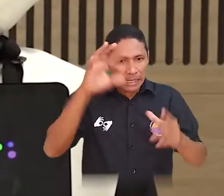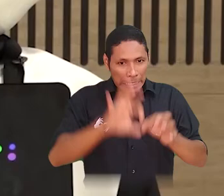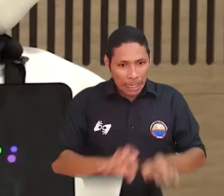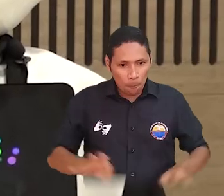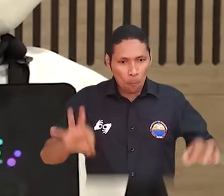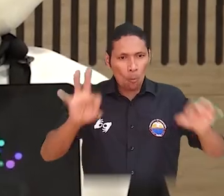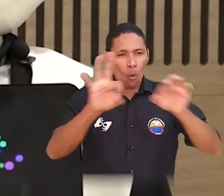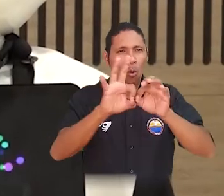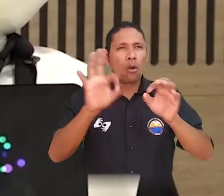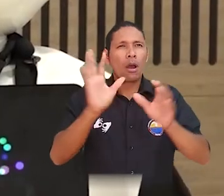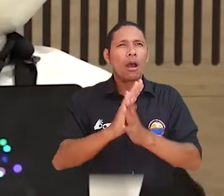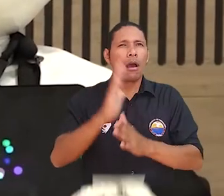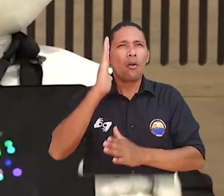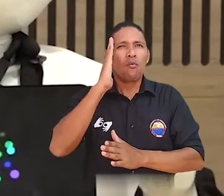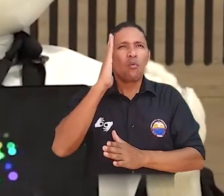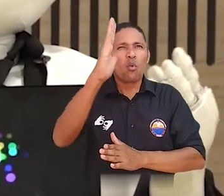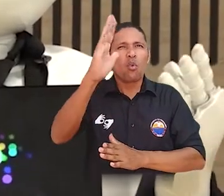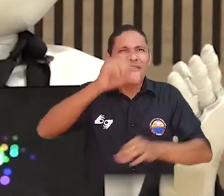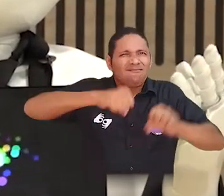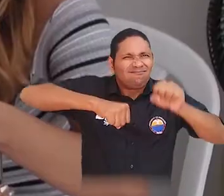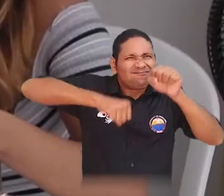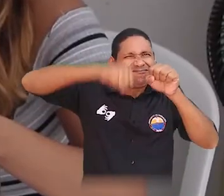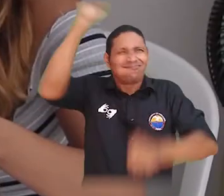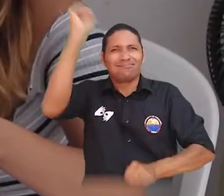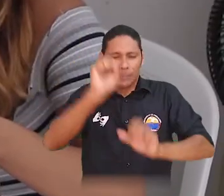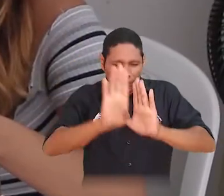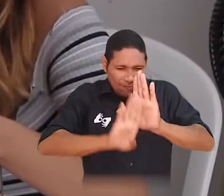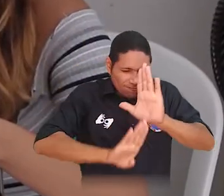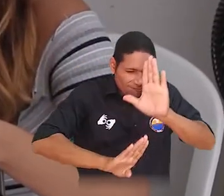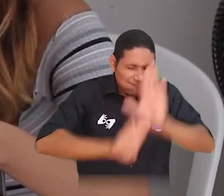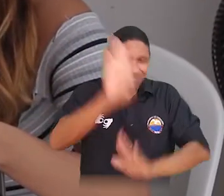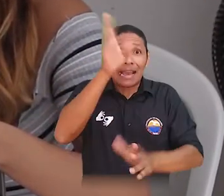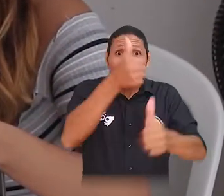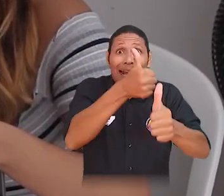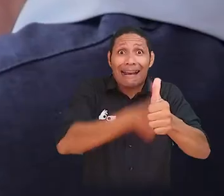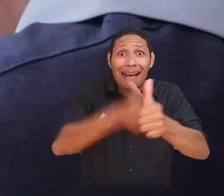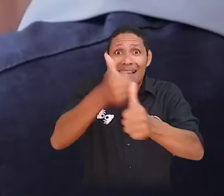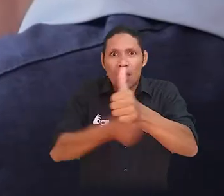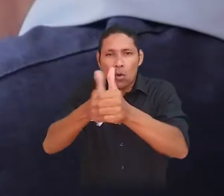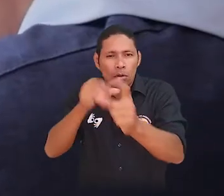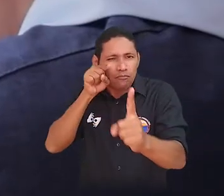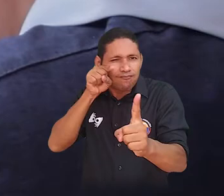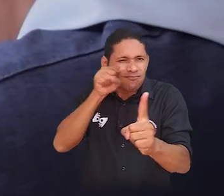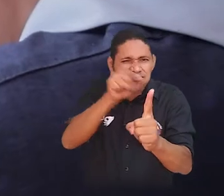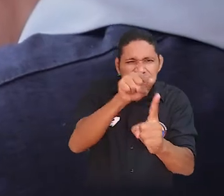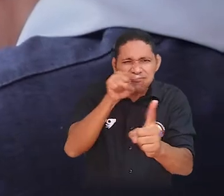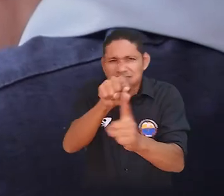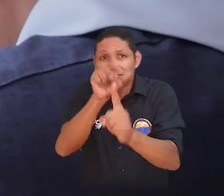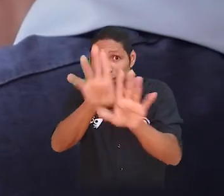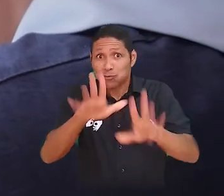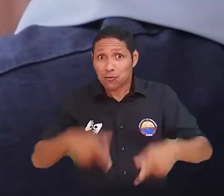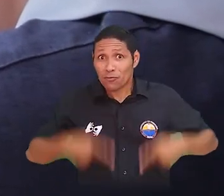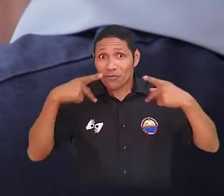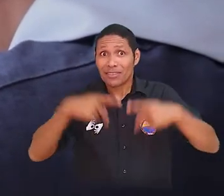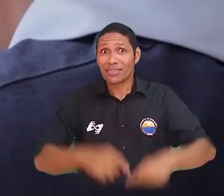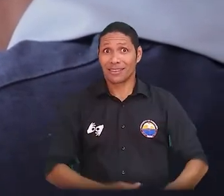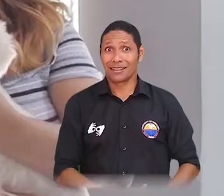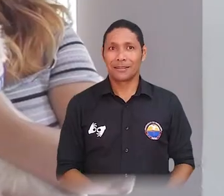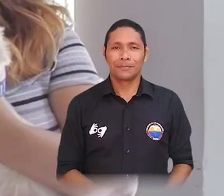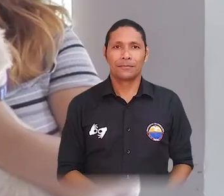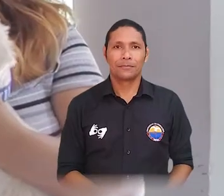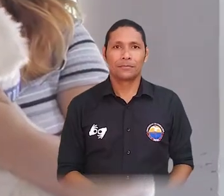honor, este logro, que ello sea un abono para el camino a la victoria que cada uno de ustedes